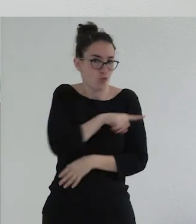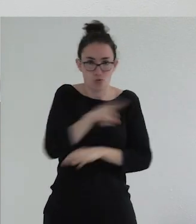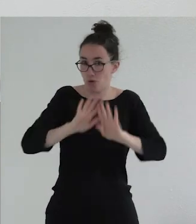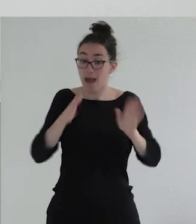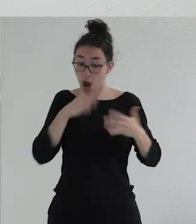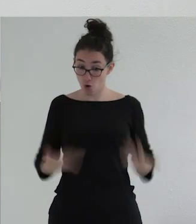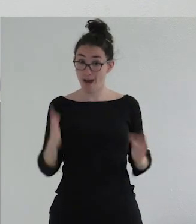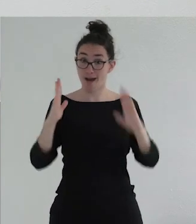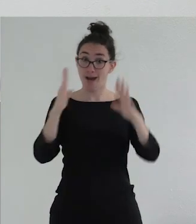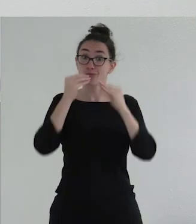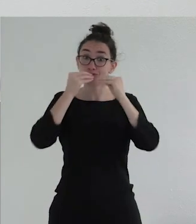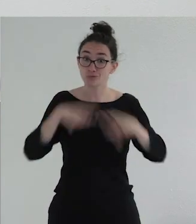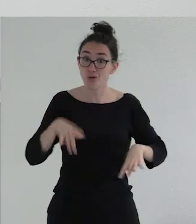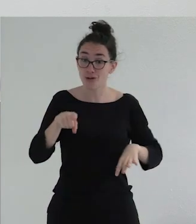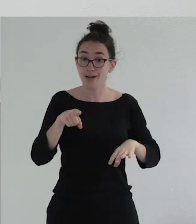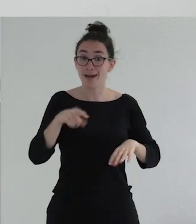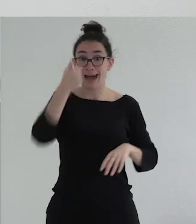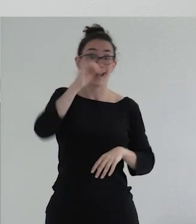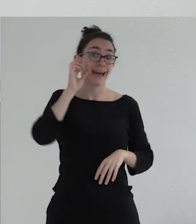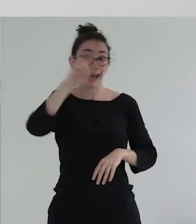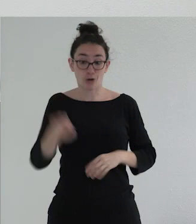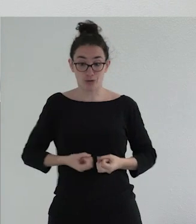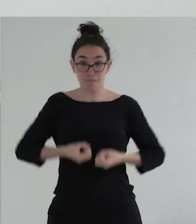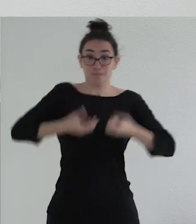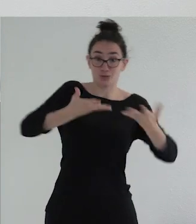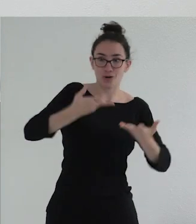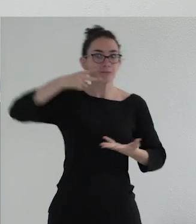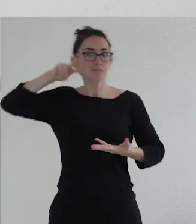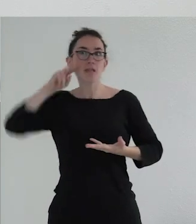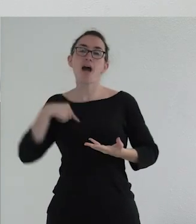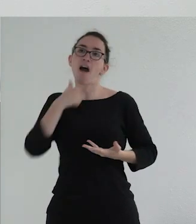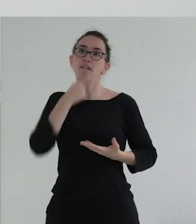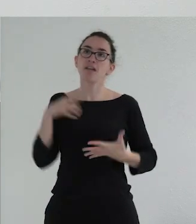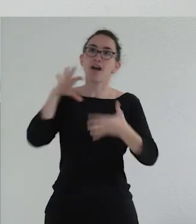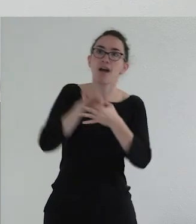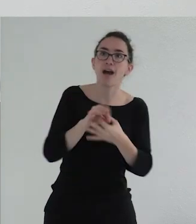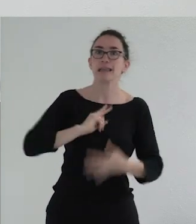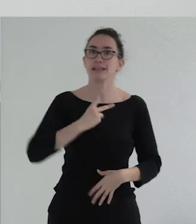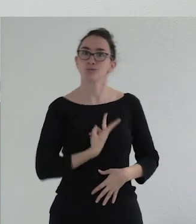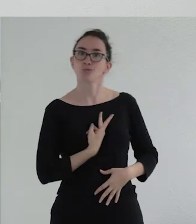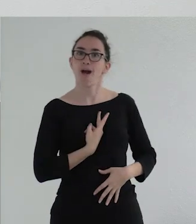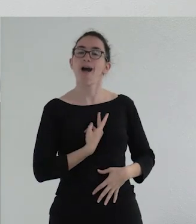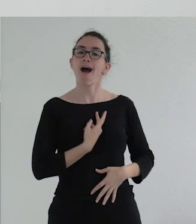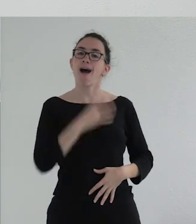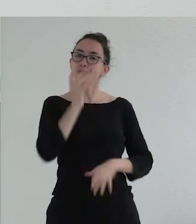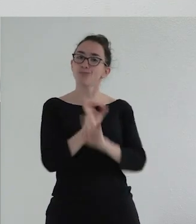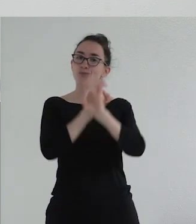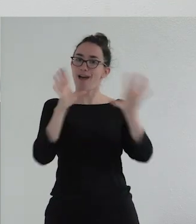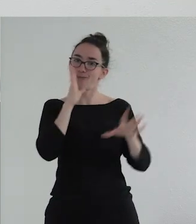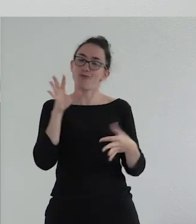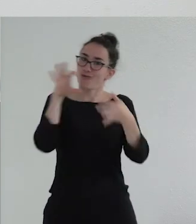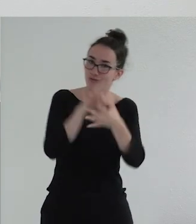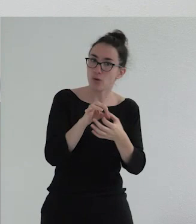este momento histórico esas expresiones de género y esas vivencias la gente las asocia con la transexual infantil y le hacen sentido está bien